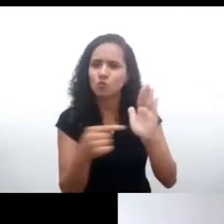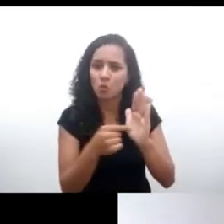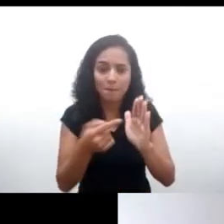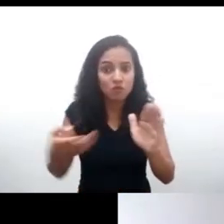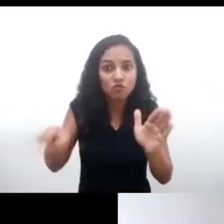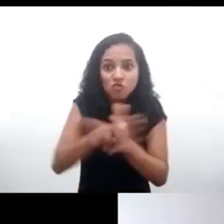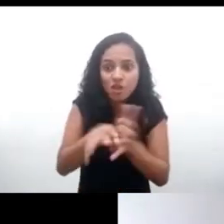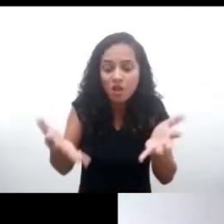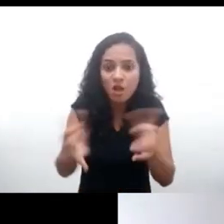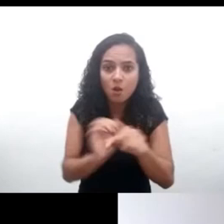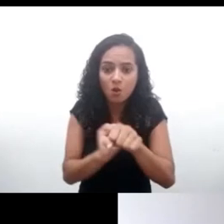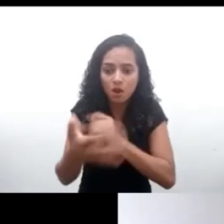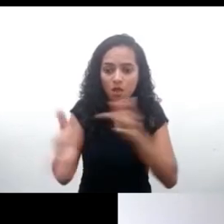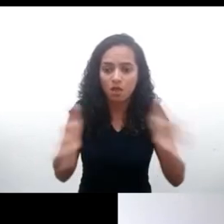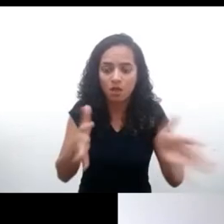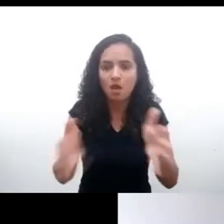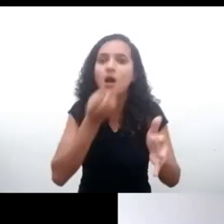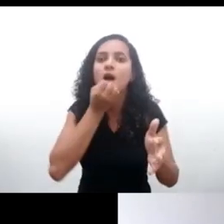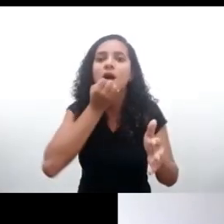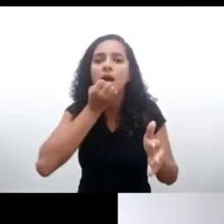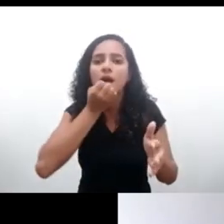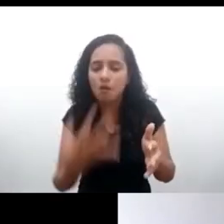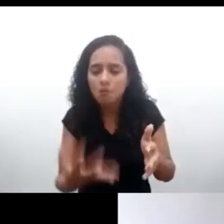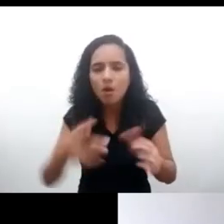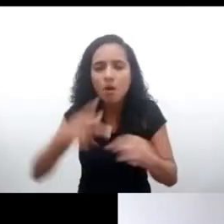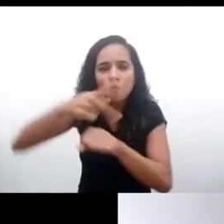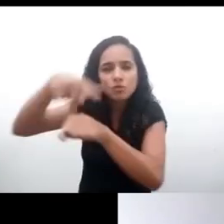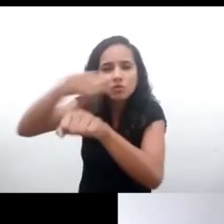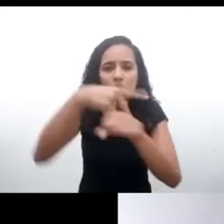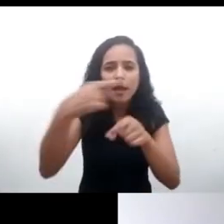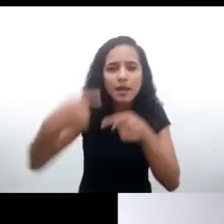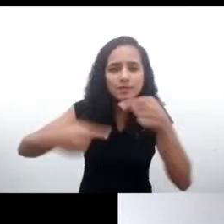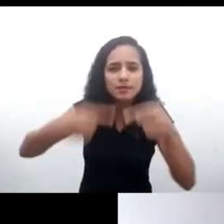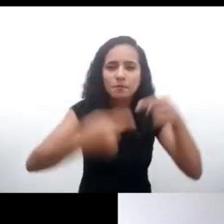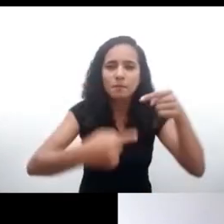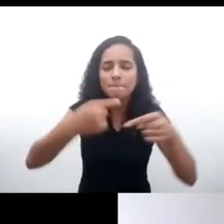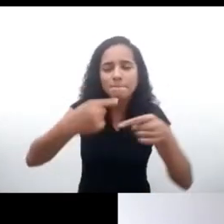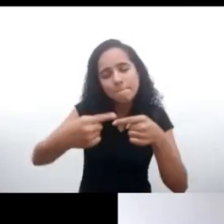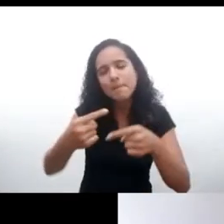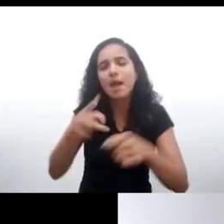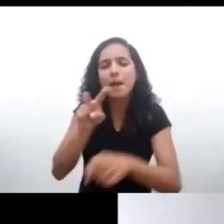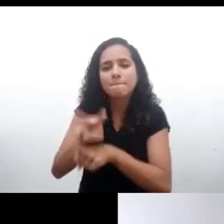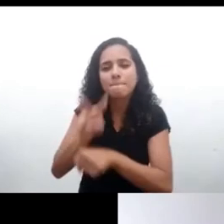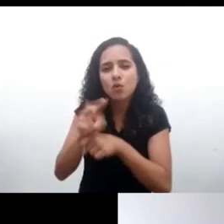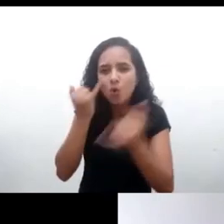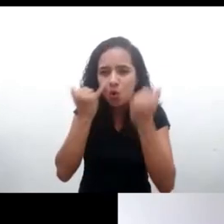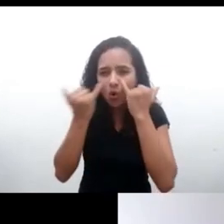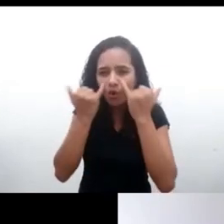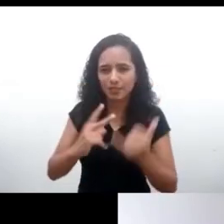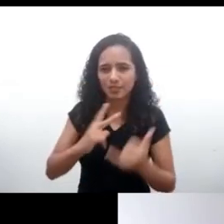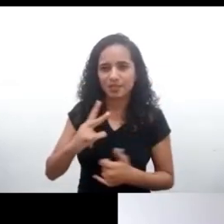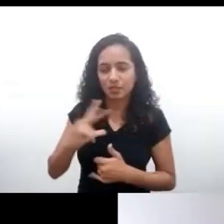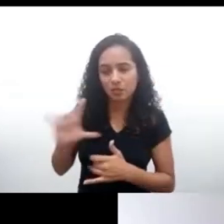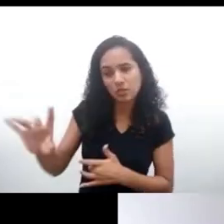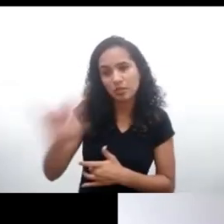comentario llega en este buen momento en que todos los países de la región están discutiendo las leyes de protección de datos, marcos